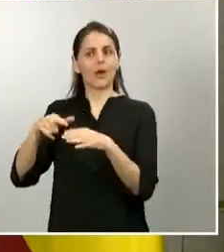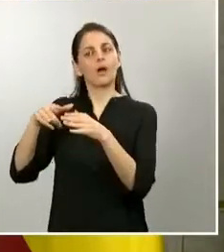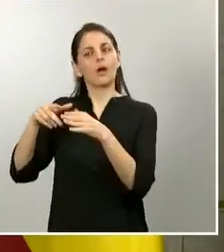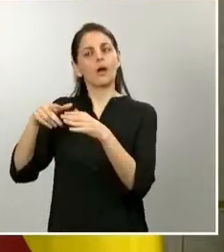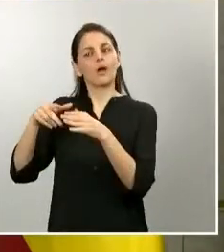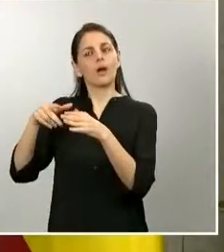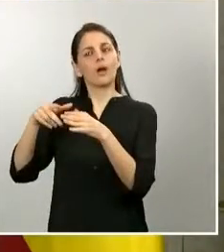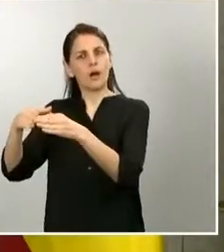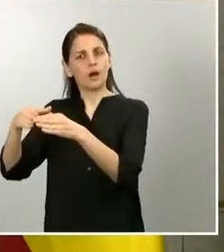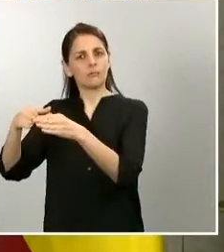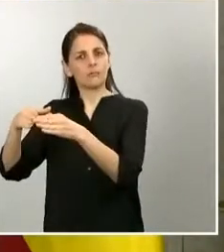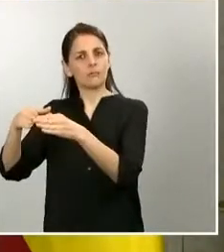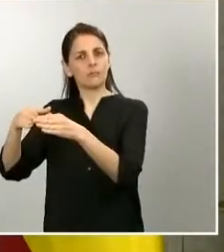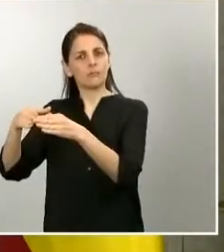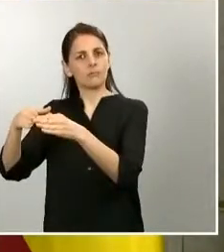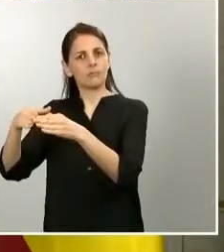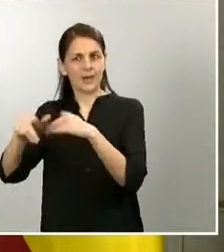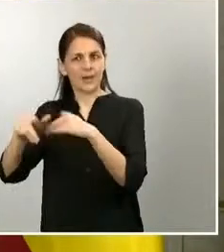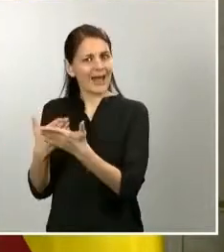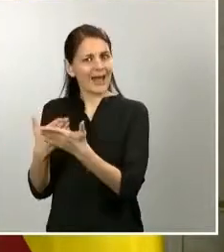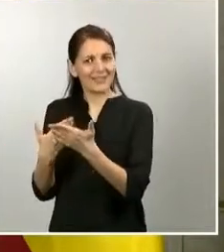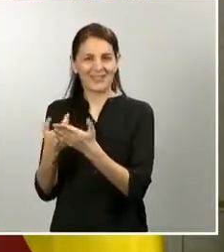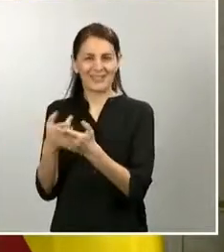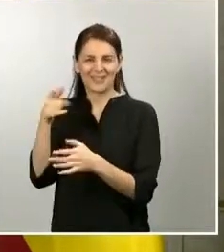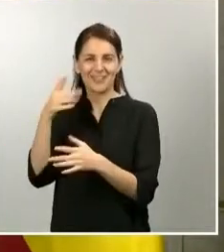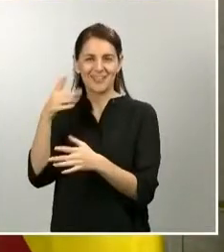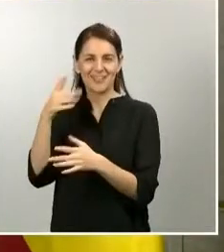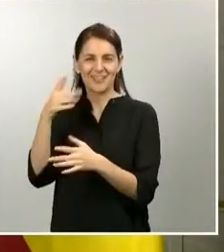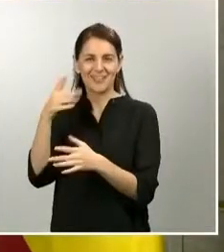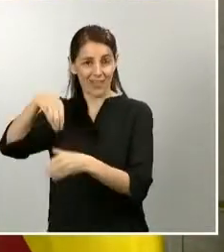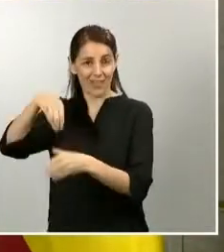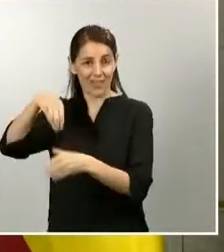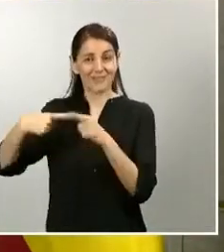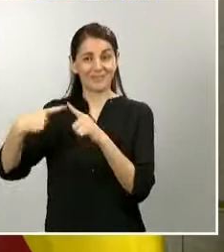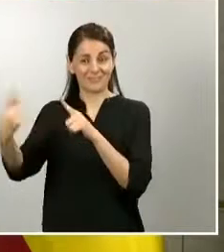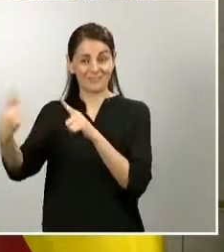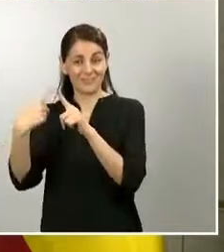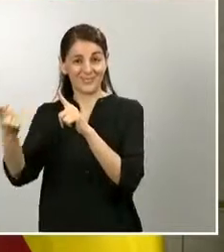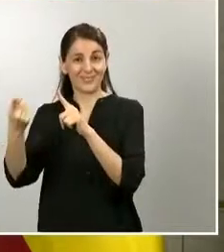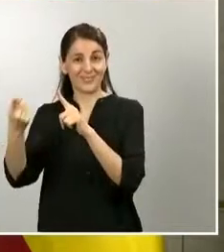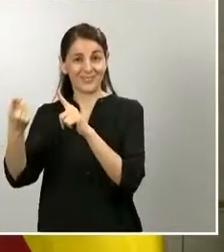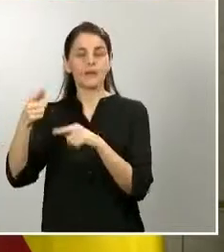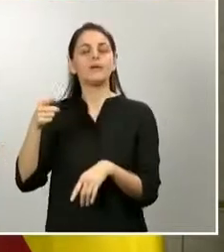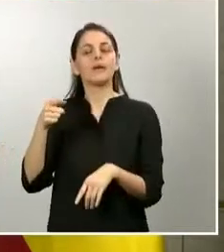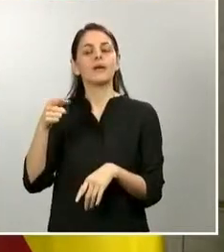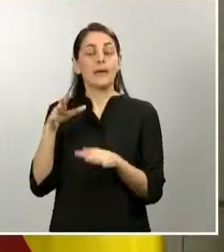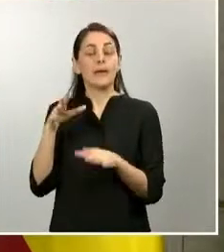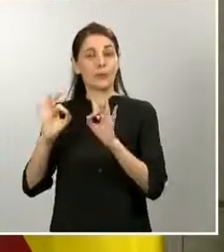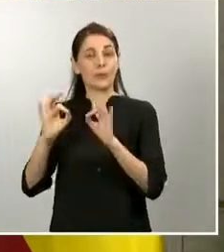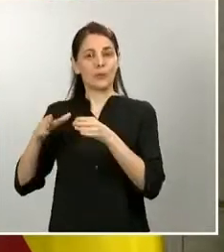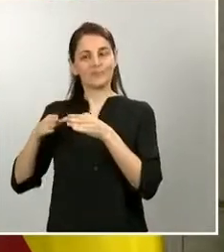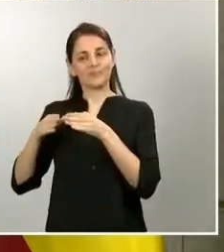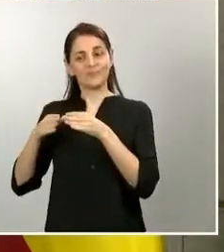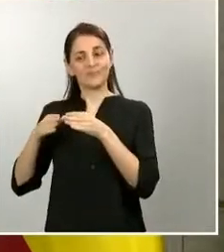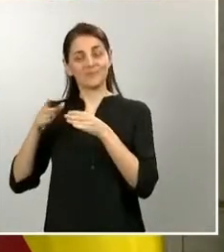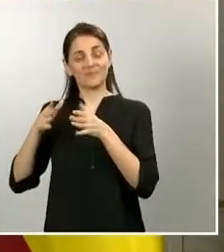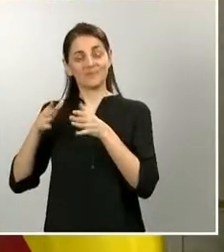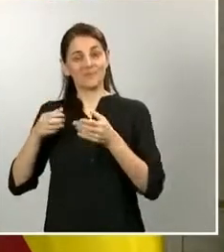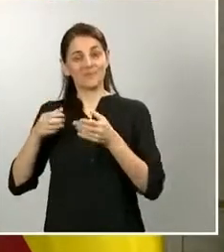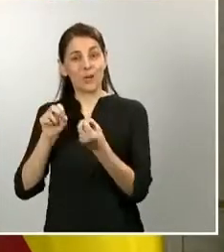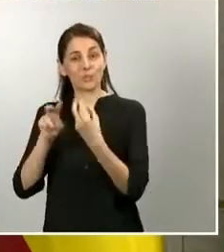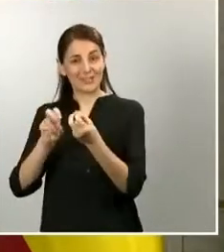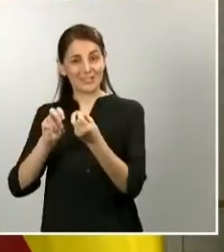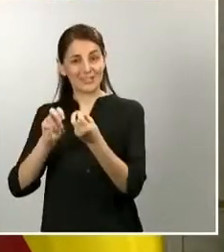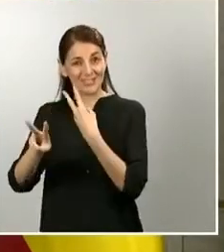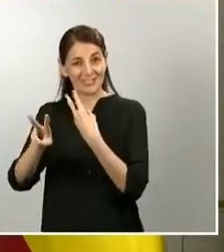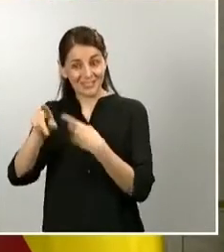aéreo. A los puertos y a las autoridades portuarias, a SEITSA que permite que la red de autopistas siga funcionando y a la